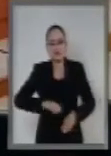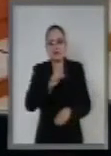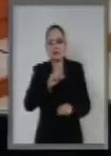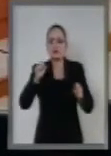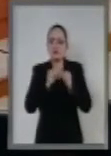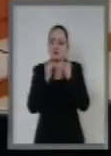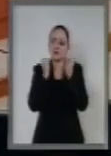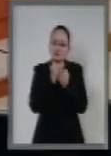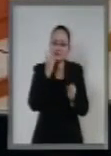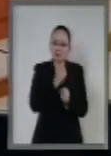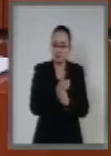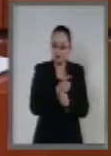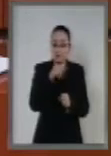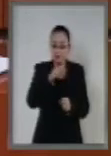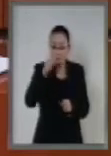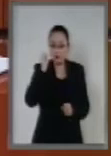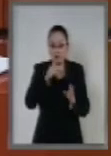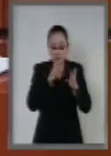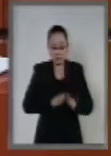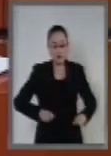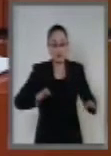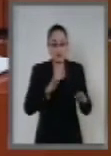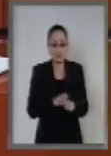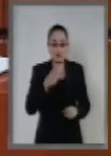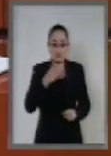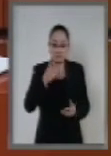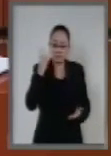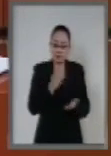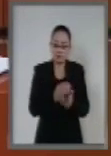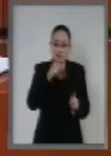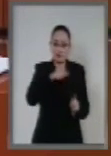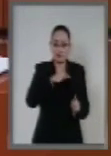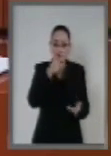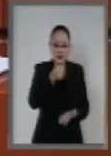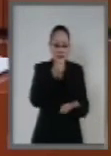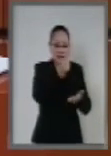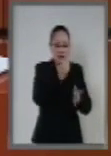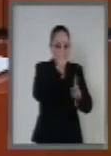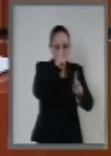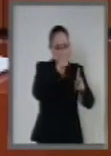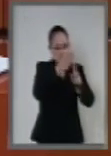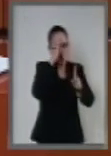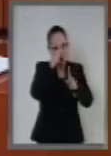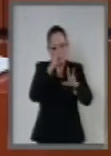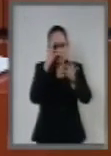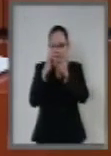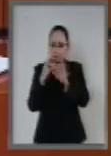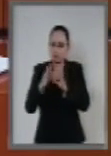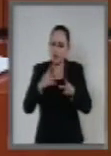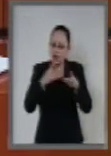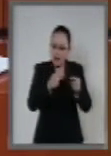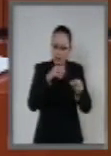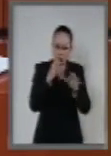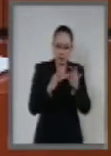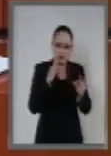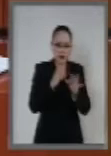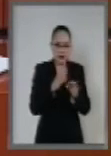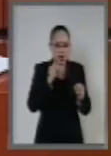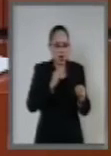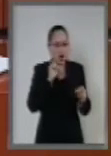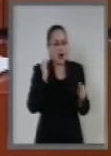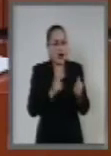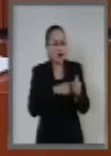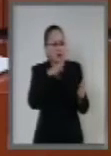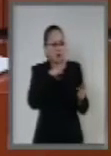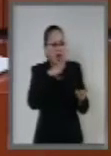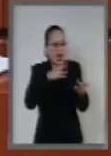No solo hay que avanzar en garantizar que no se desvíen los recursos públicos o se haga un mal manejo